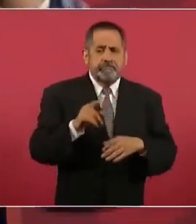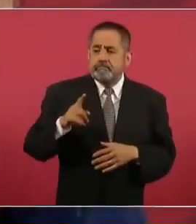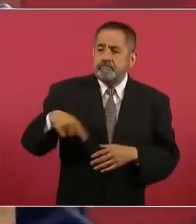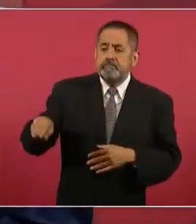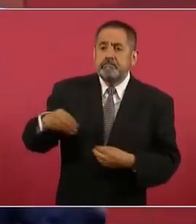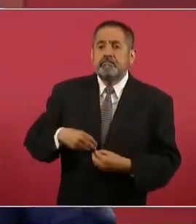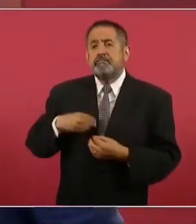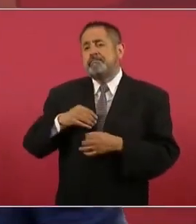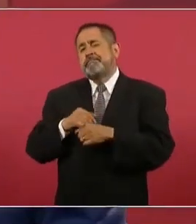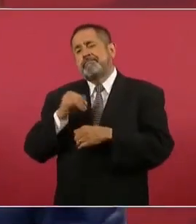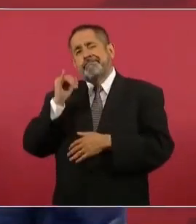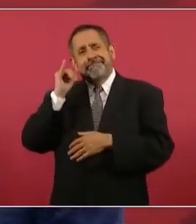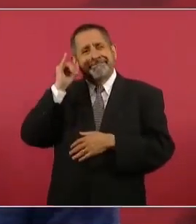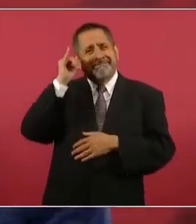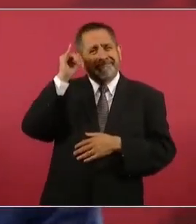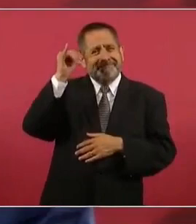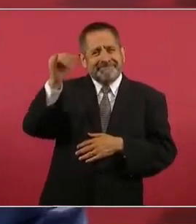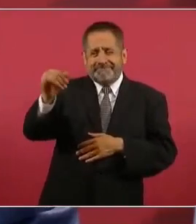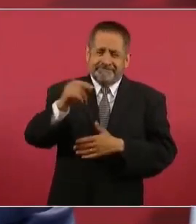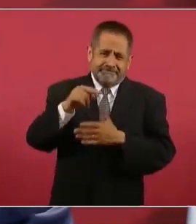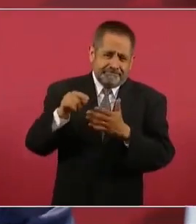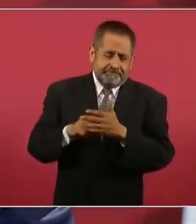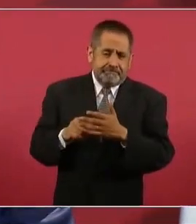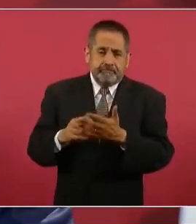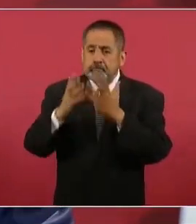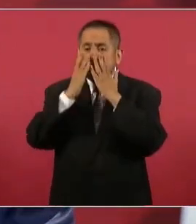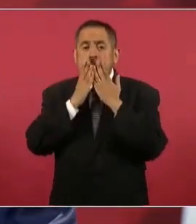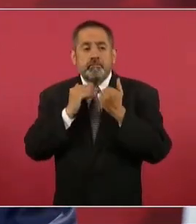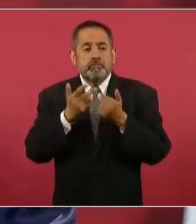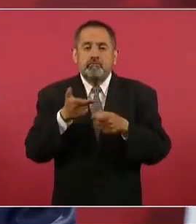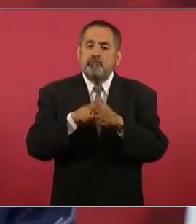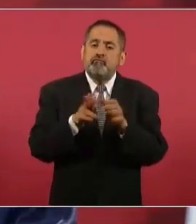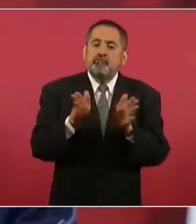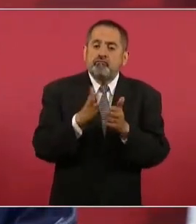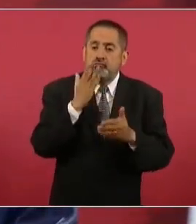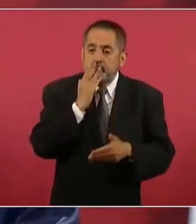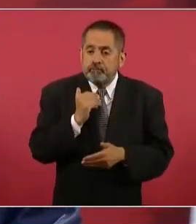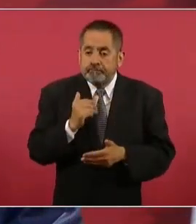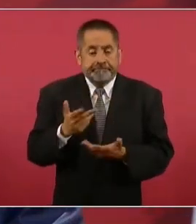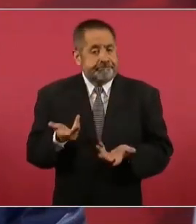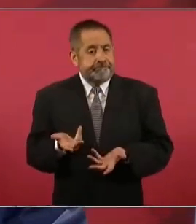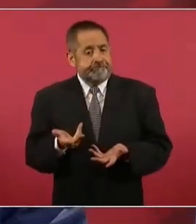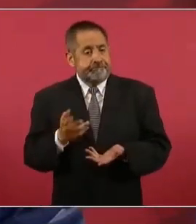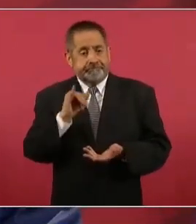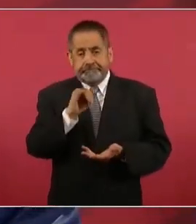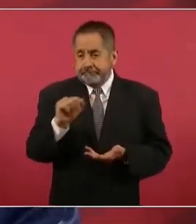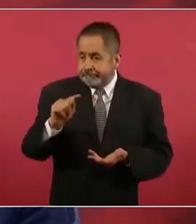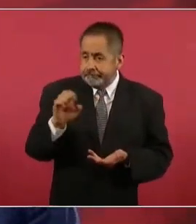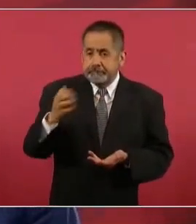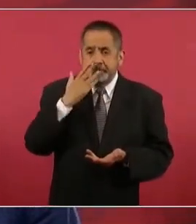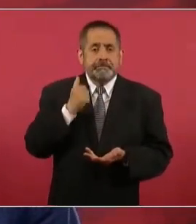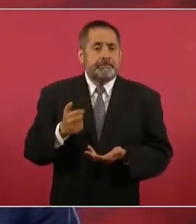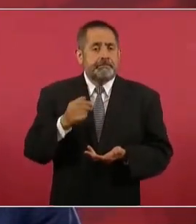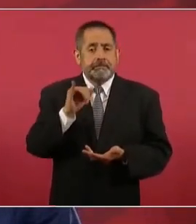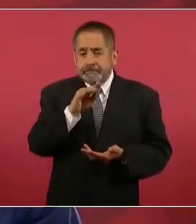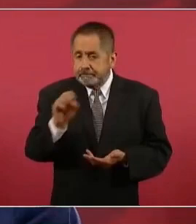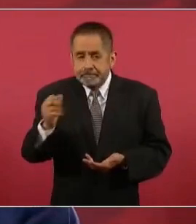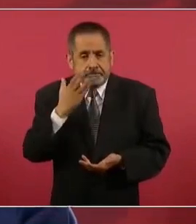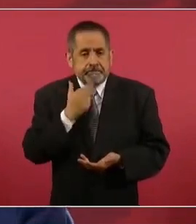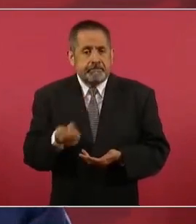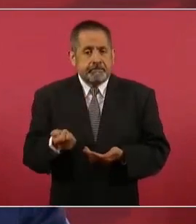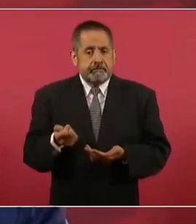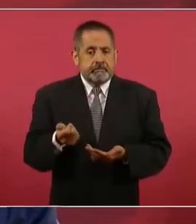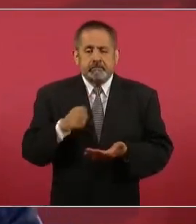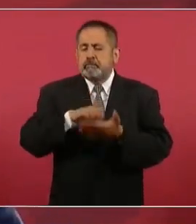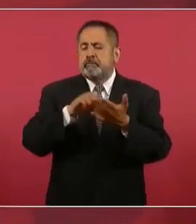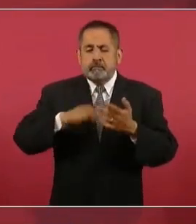en poblaciones apartadas, en donde no hay clínicas del seguro ni del Issste. Los